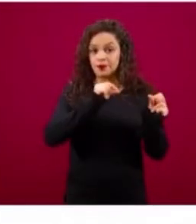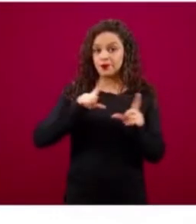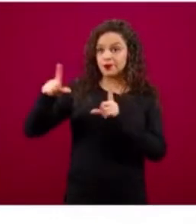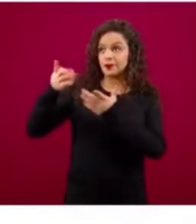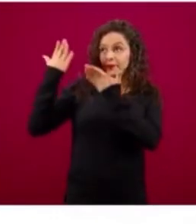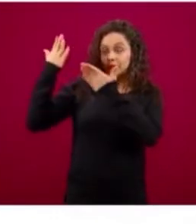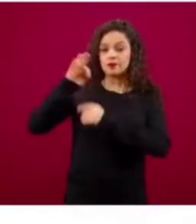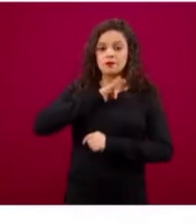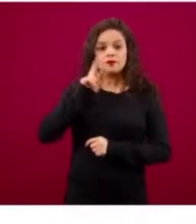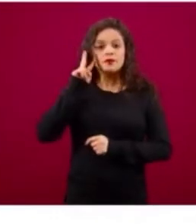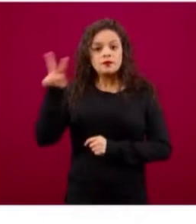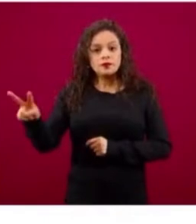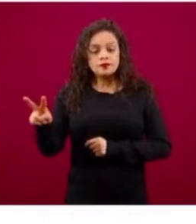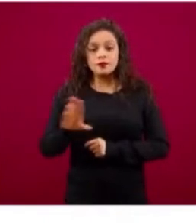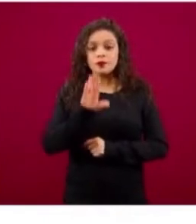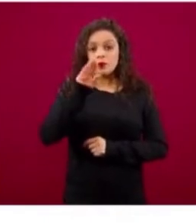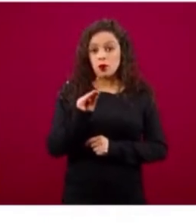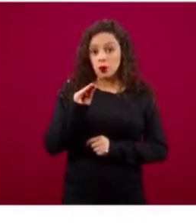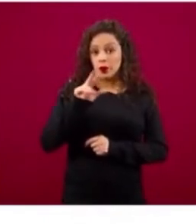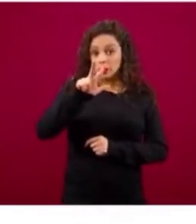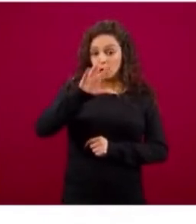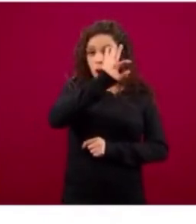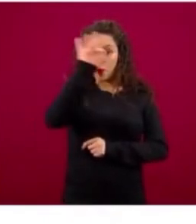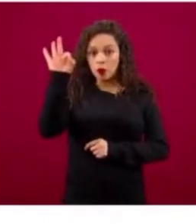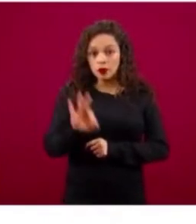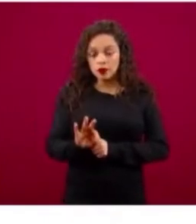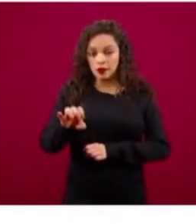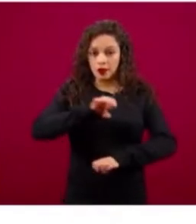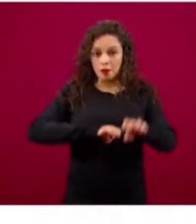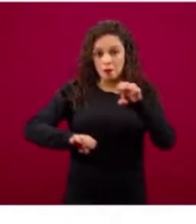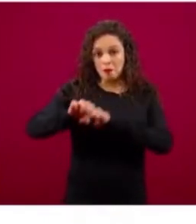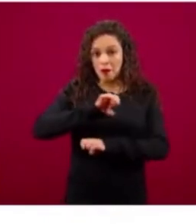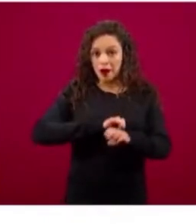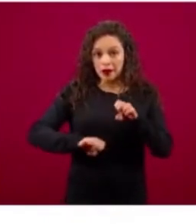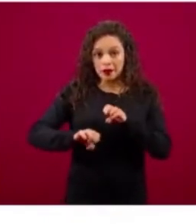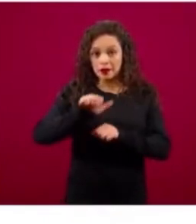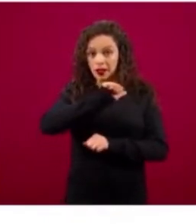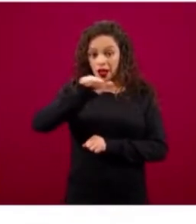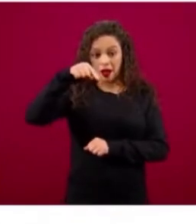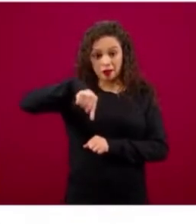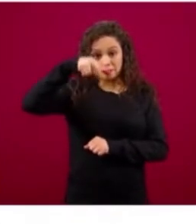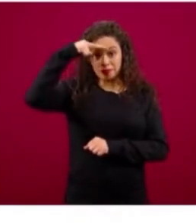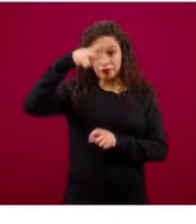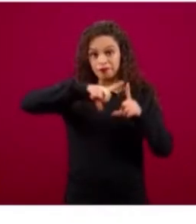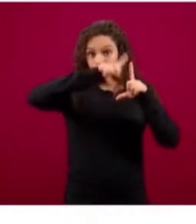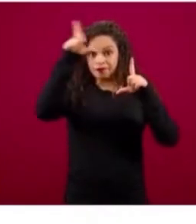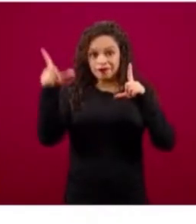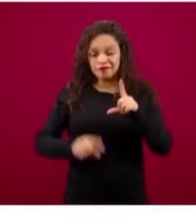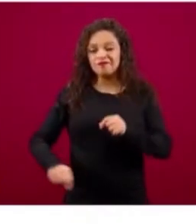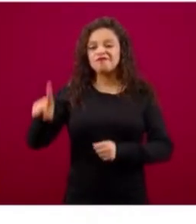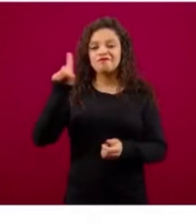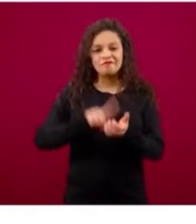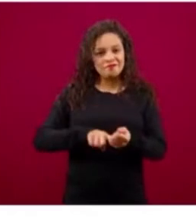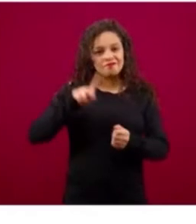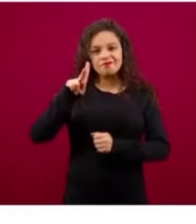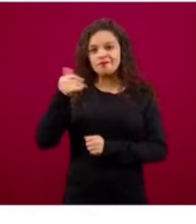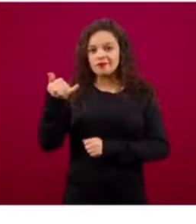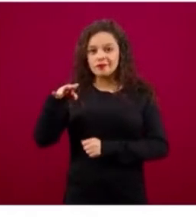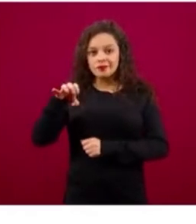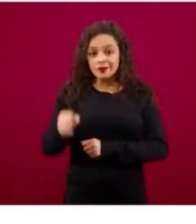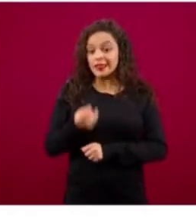98 por ciento de las empresas de todo el país son microempresas, precisamente a las que estamos apoyando.